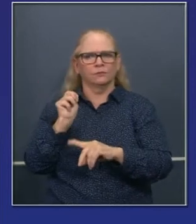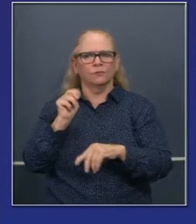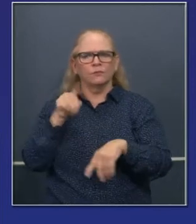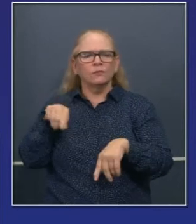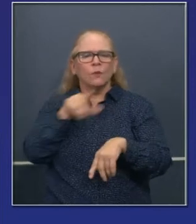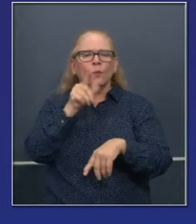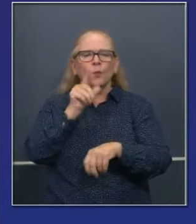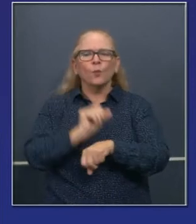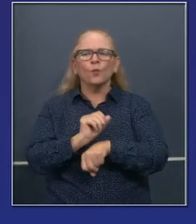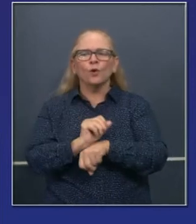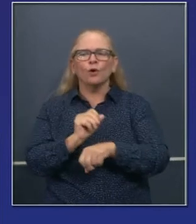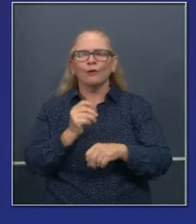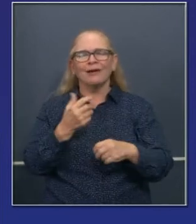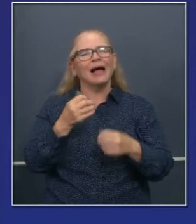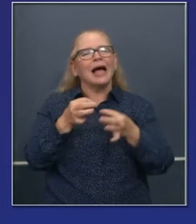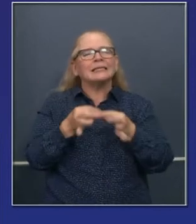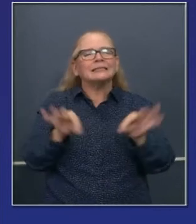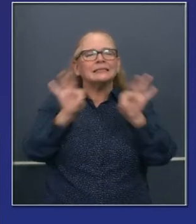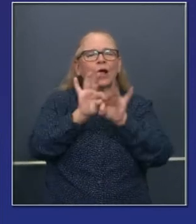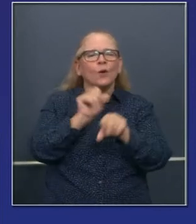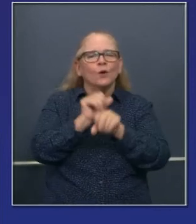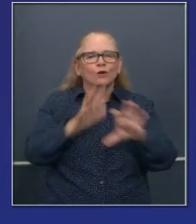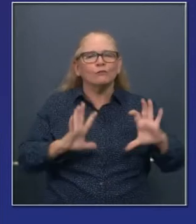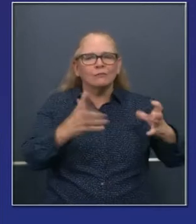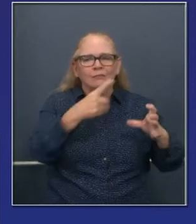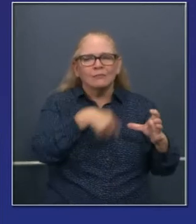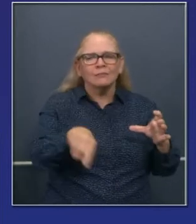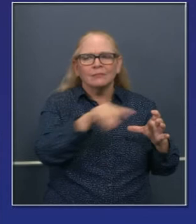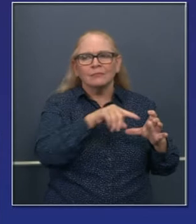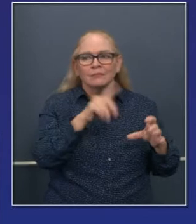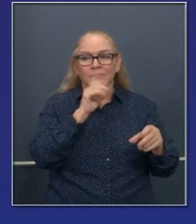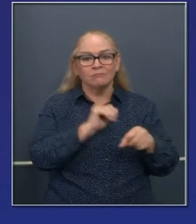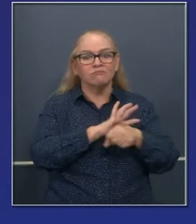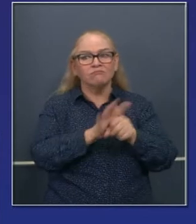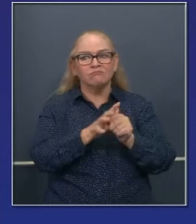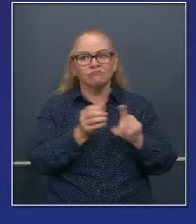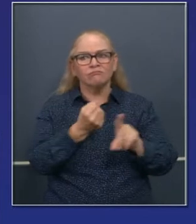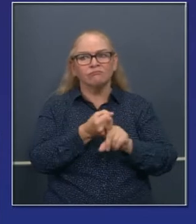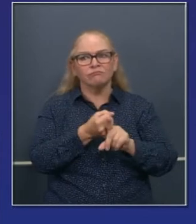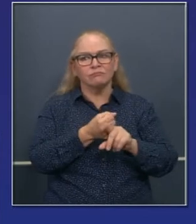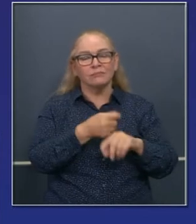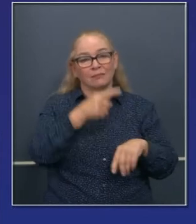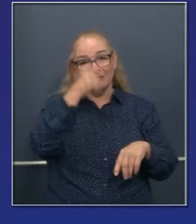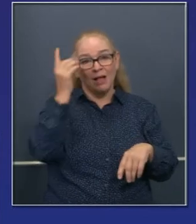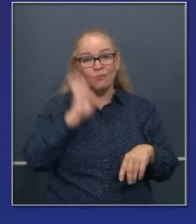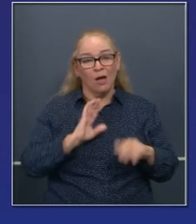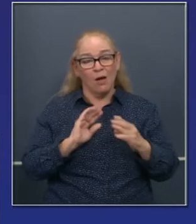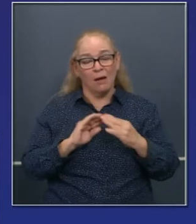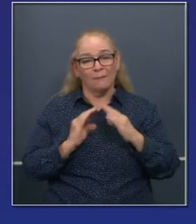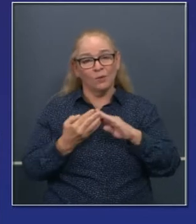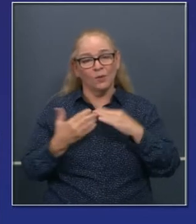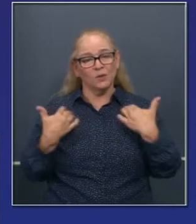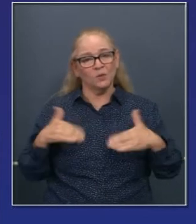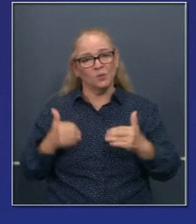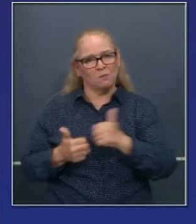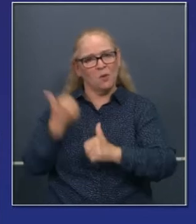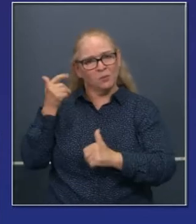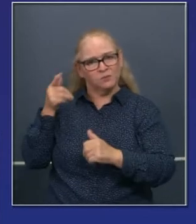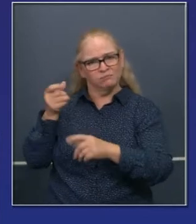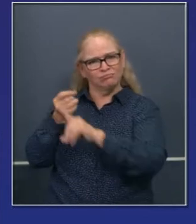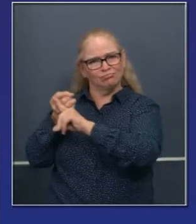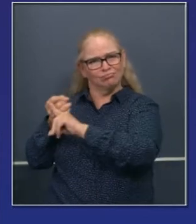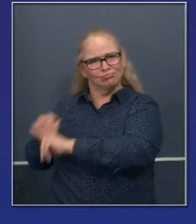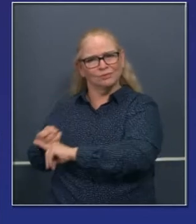los trabajadores esenciales, que esto hace un impacto sin proporción contra los